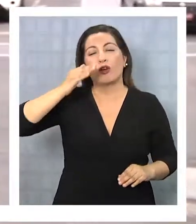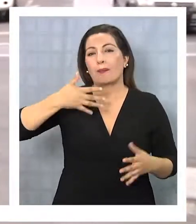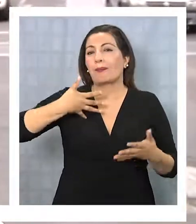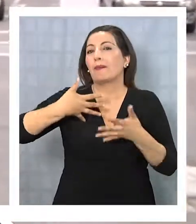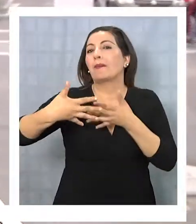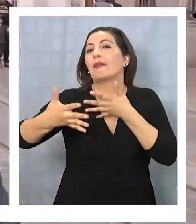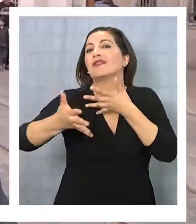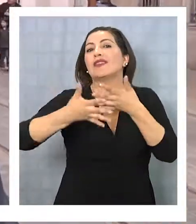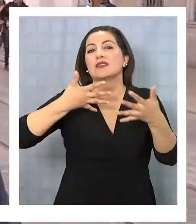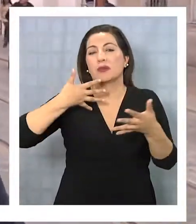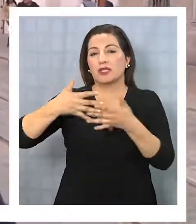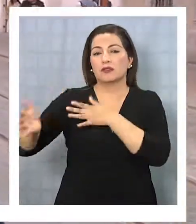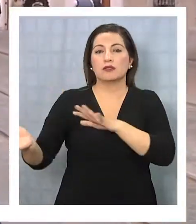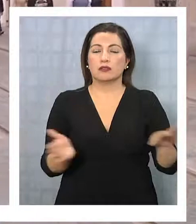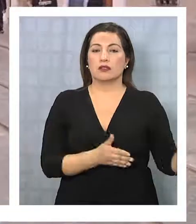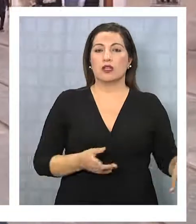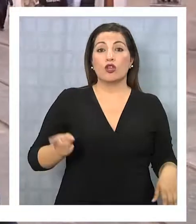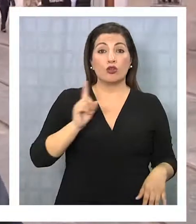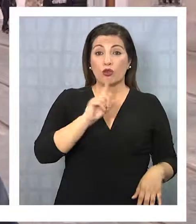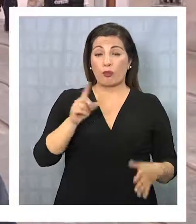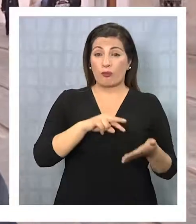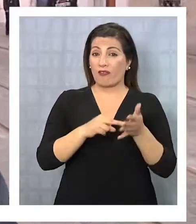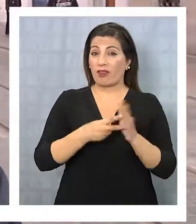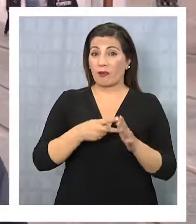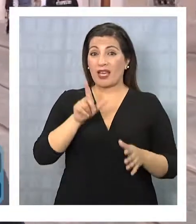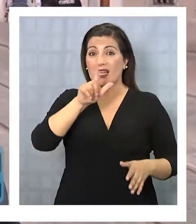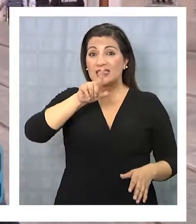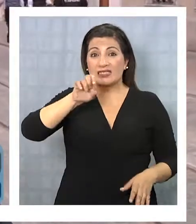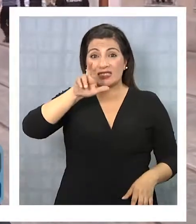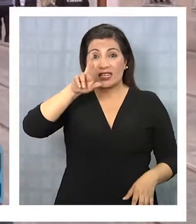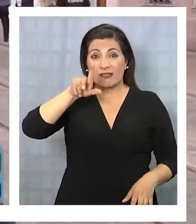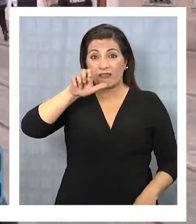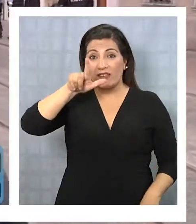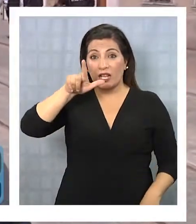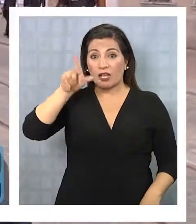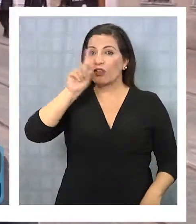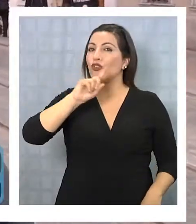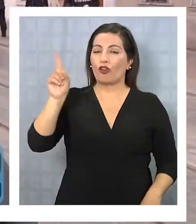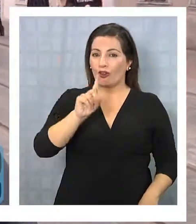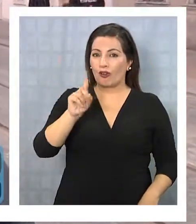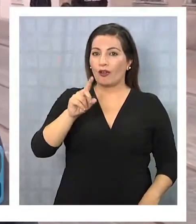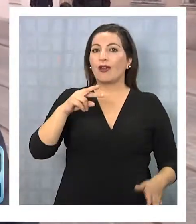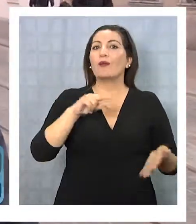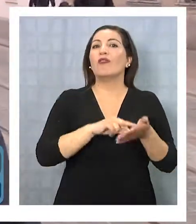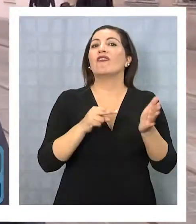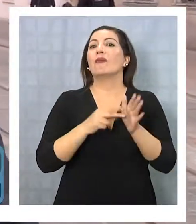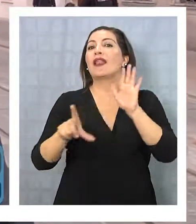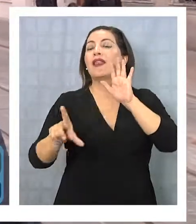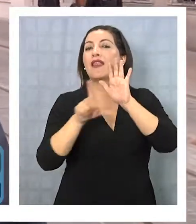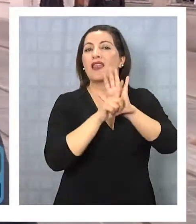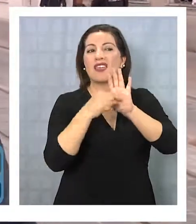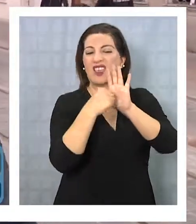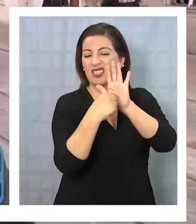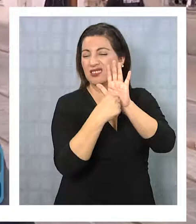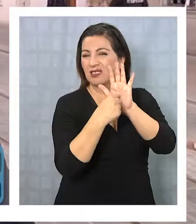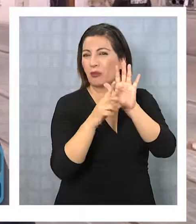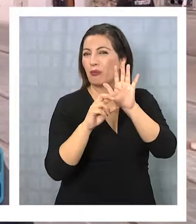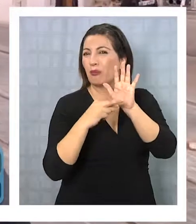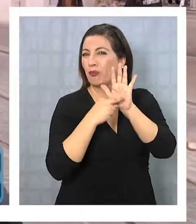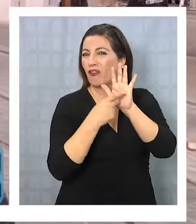con eso se transparenta. Yo creo que el problema no es CERVEL, sino es la ley. CERVEL tiene que hacer que la ley se cumpla, pero creo que la ley está un poco